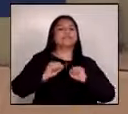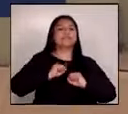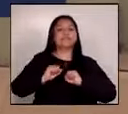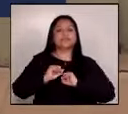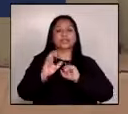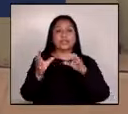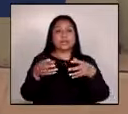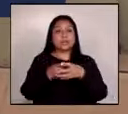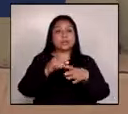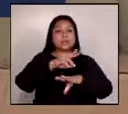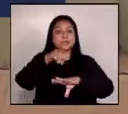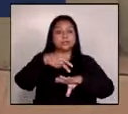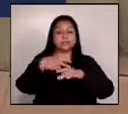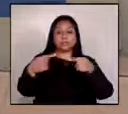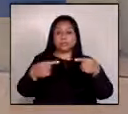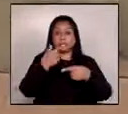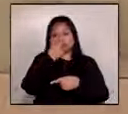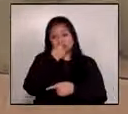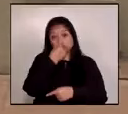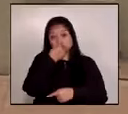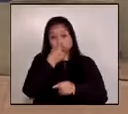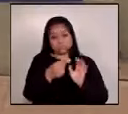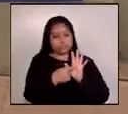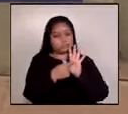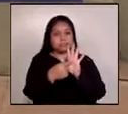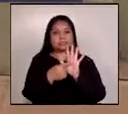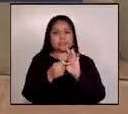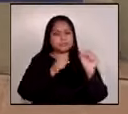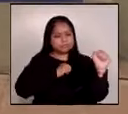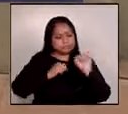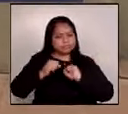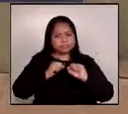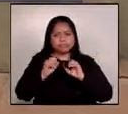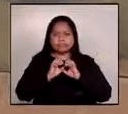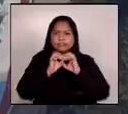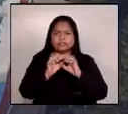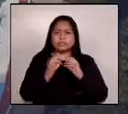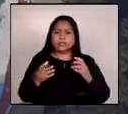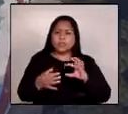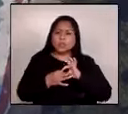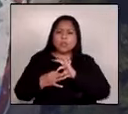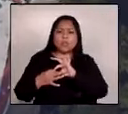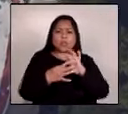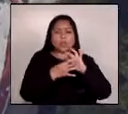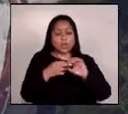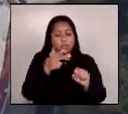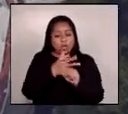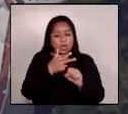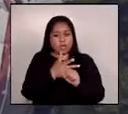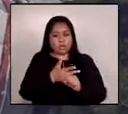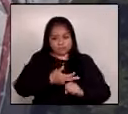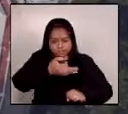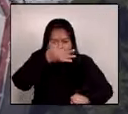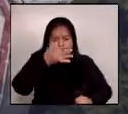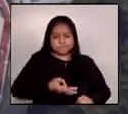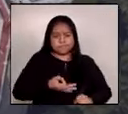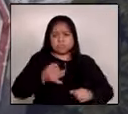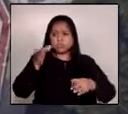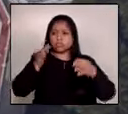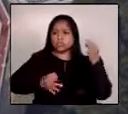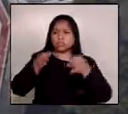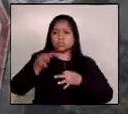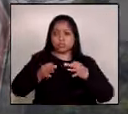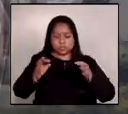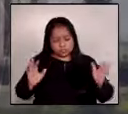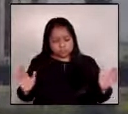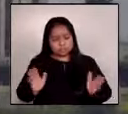comisión nacional contra la corrupción representa un esfuerzo unido para forjar una guatemala donde la integridad la justicia y la